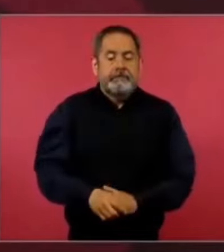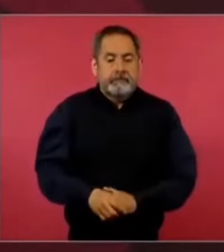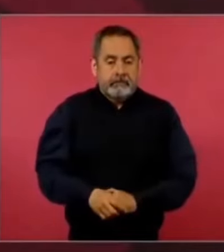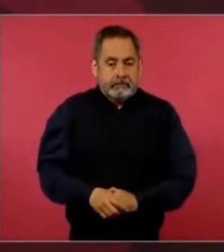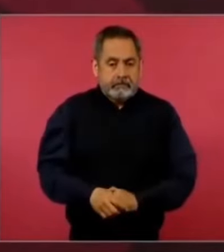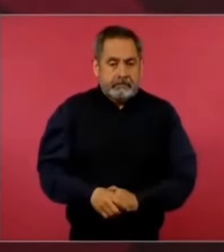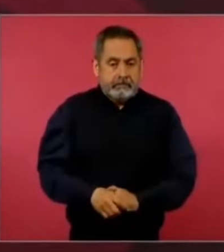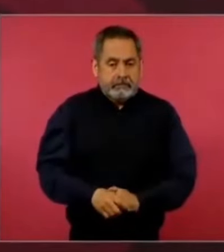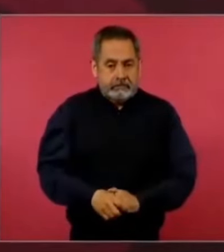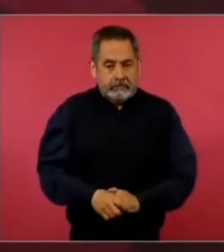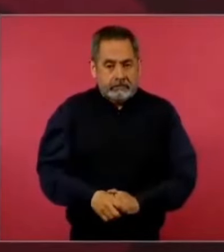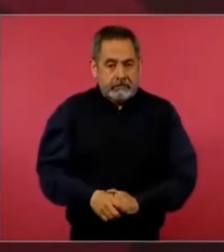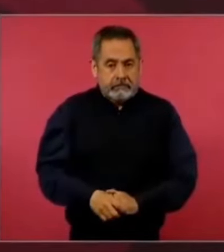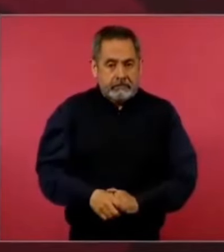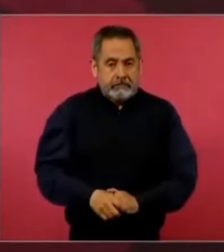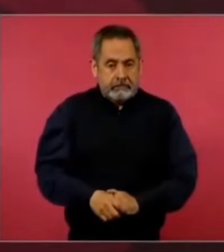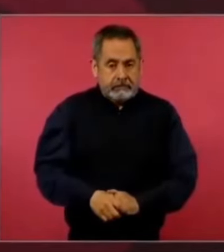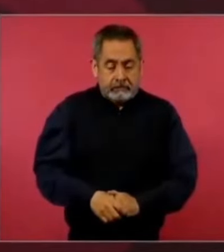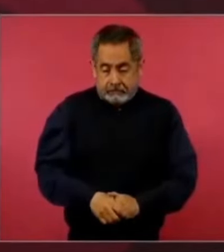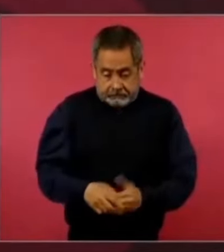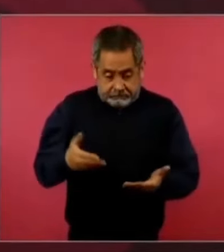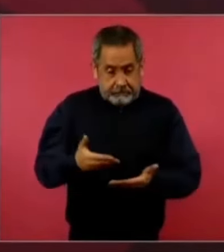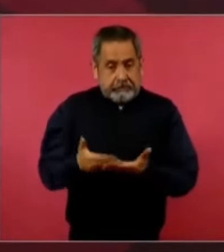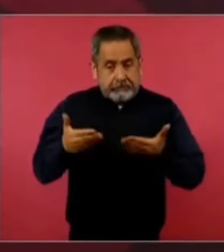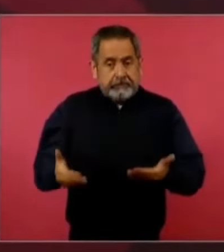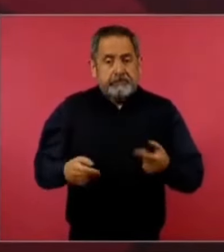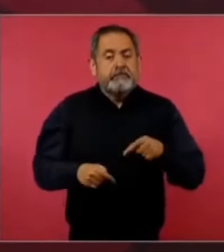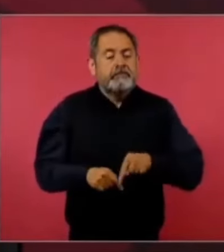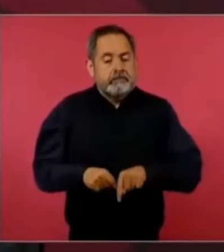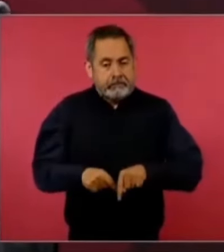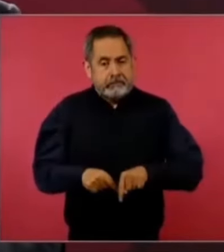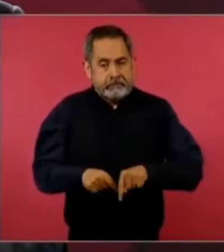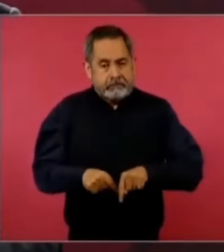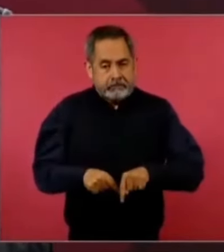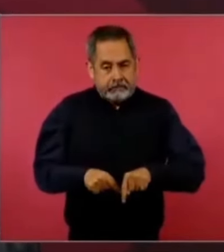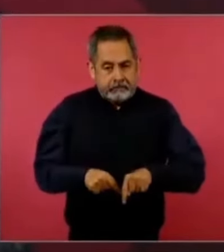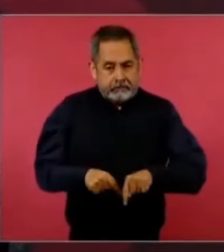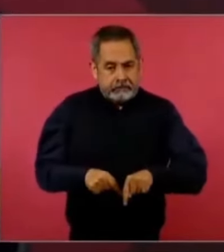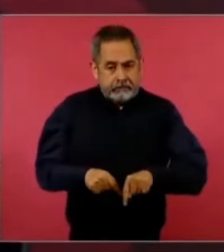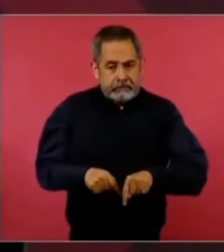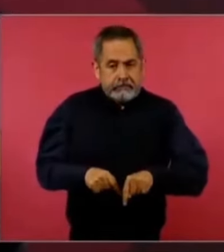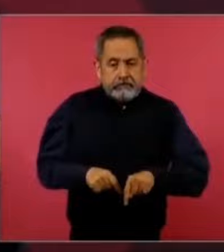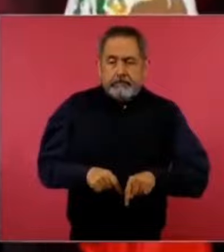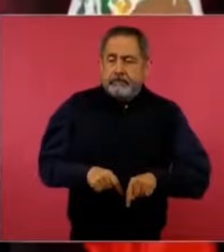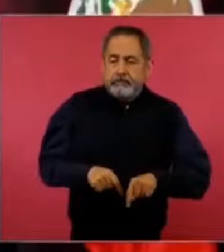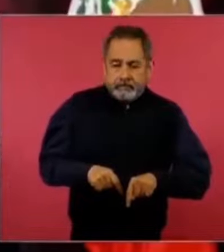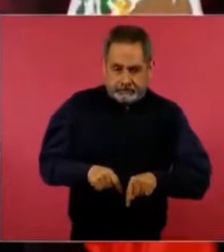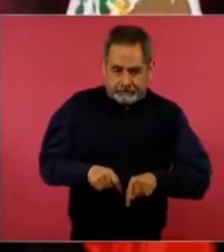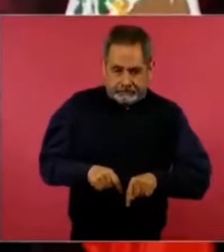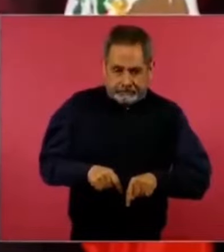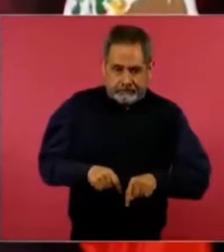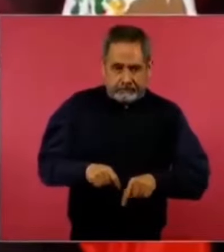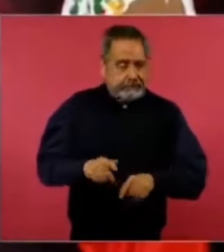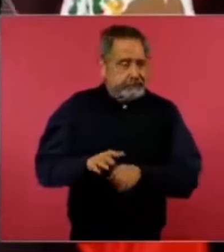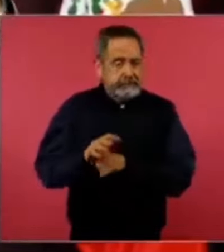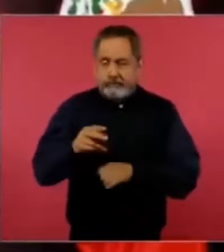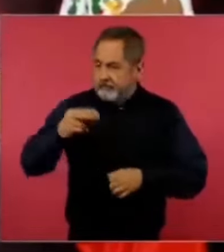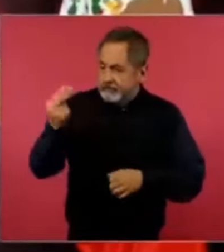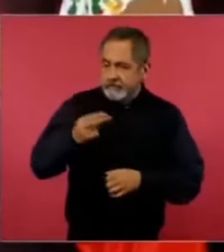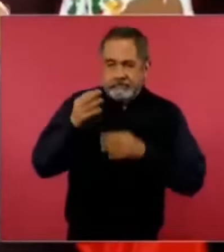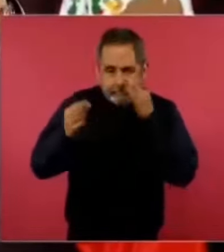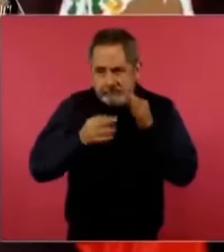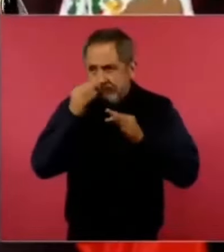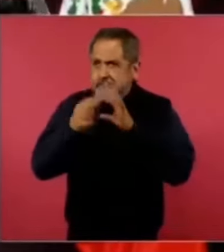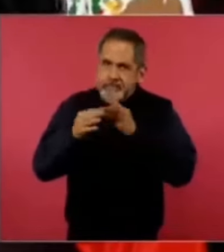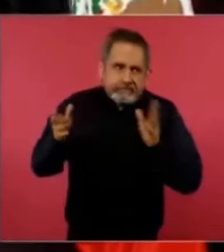Entonces, ahora lo que se tiene que seguir promoviendo